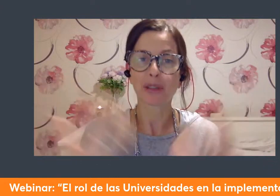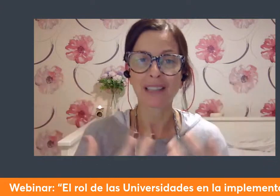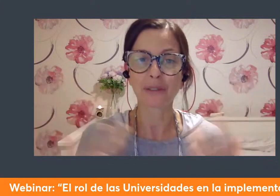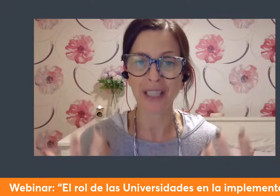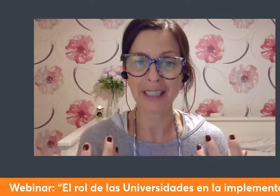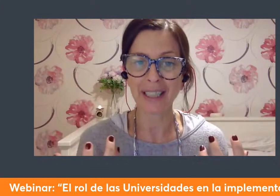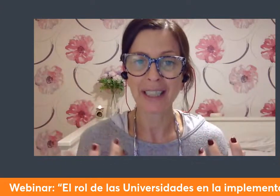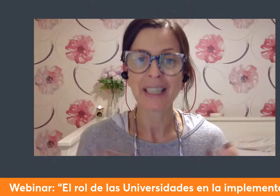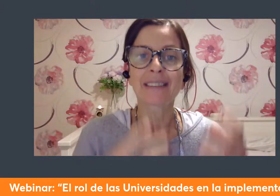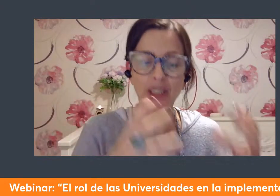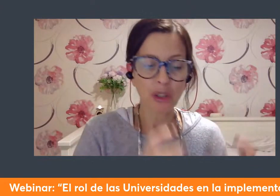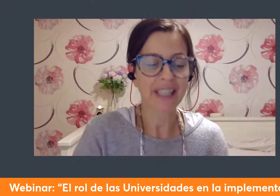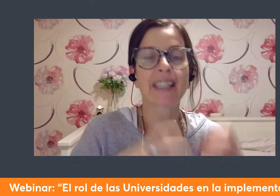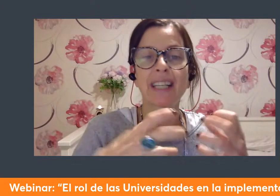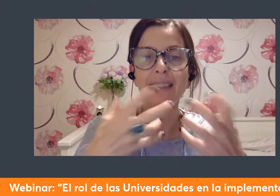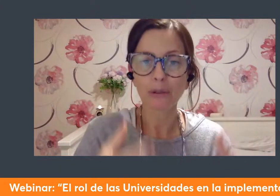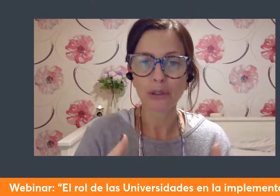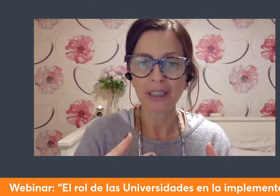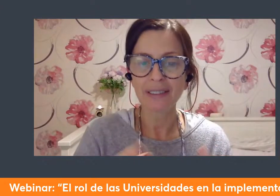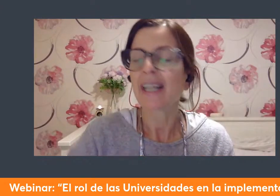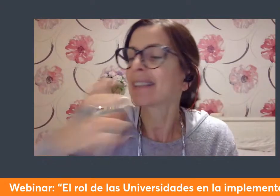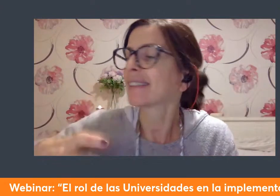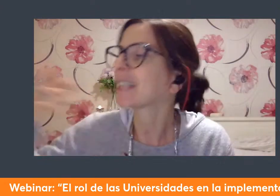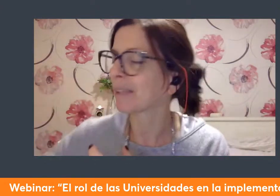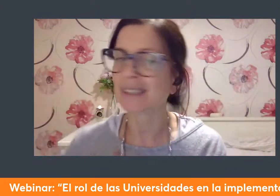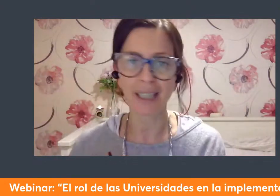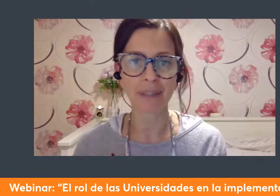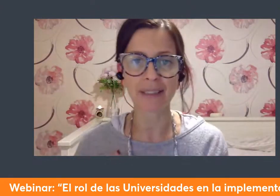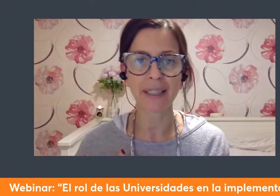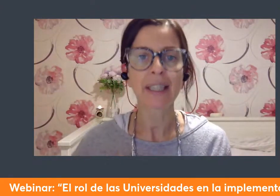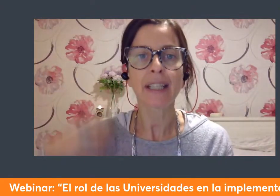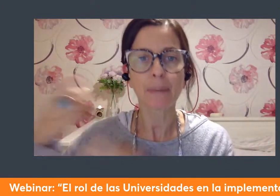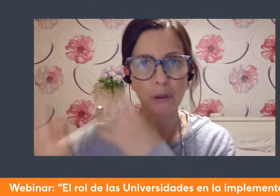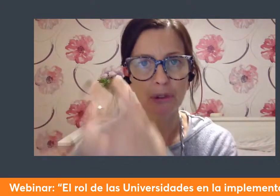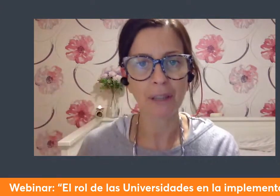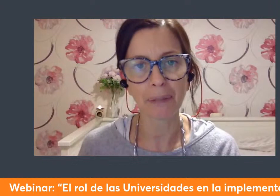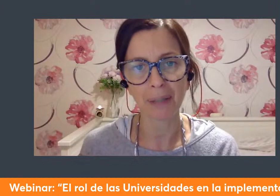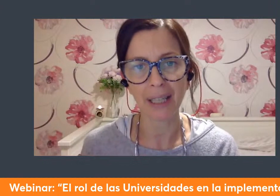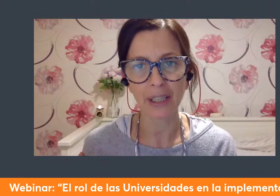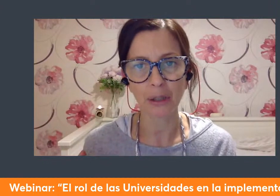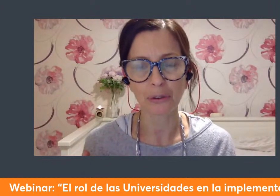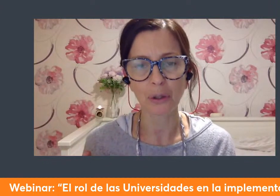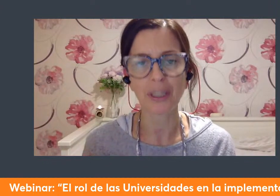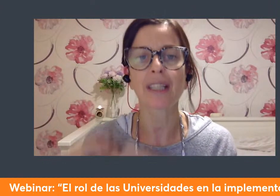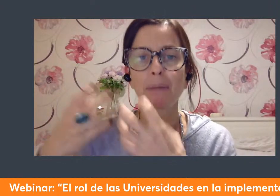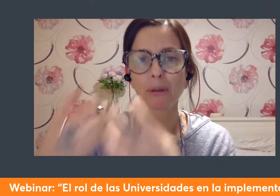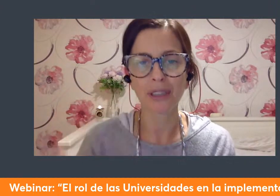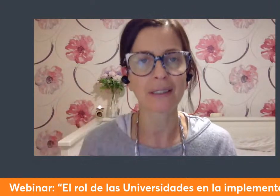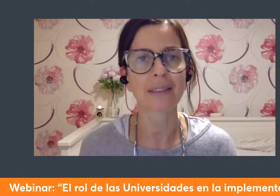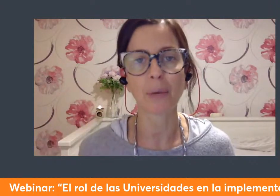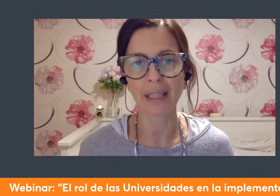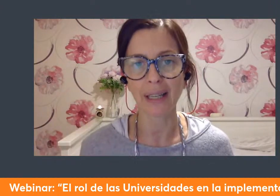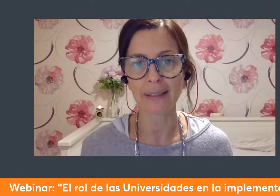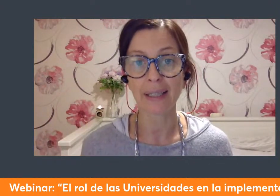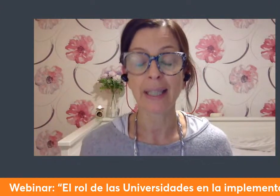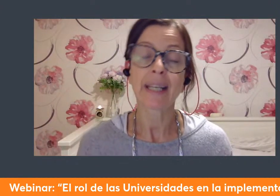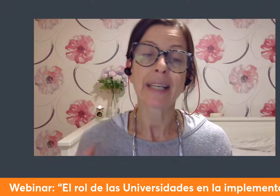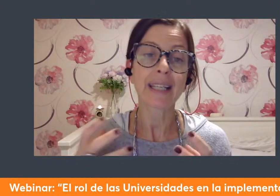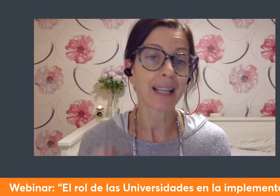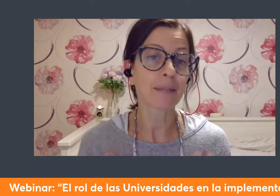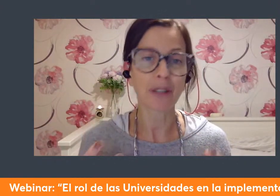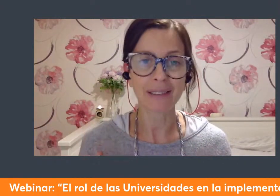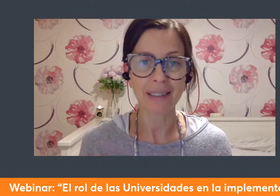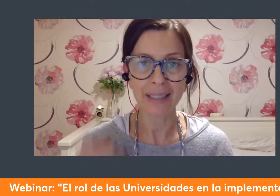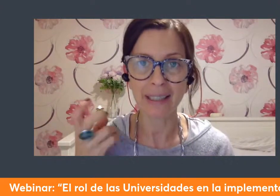la mayoría de la ciudadanía sino que genera instituciones que sistemáticamente reproducen privilegios y reproducen desigualdades